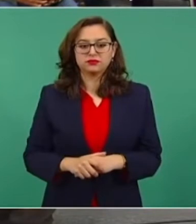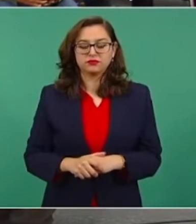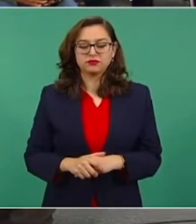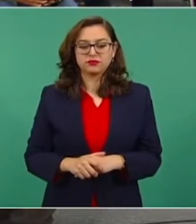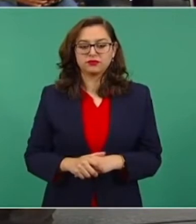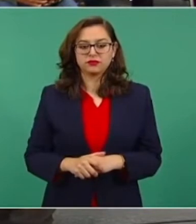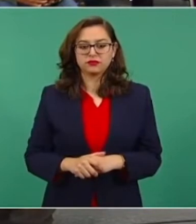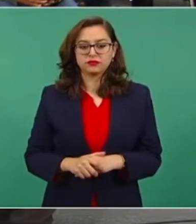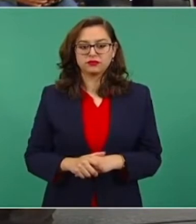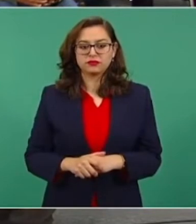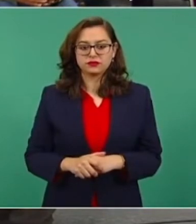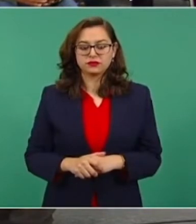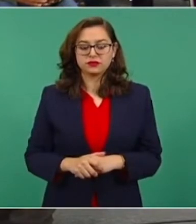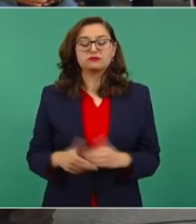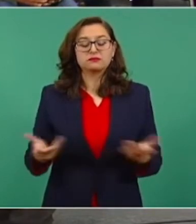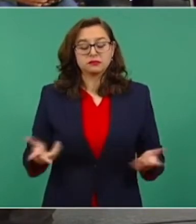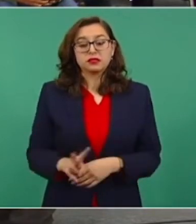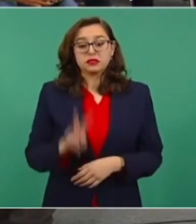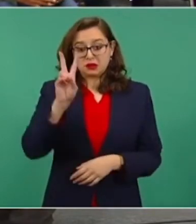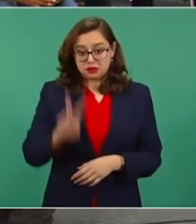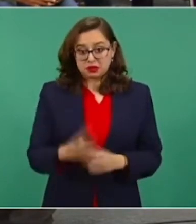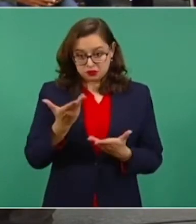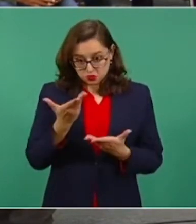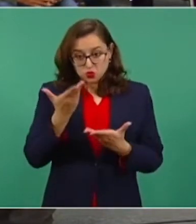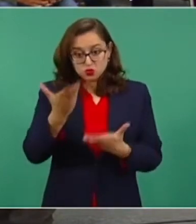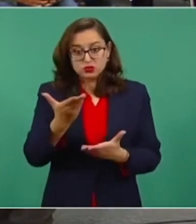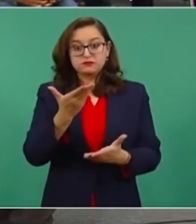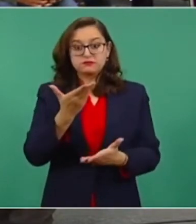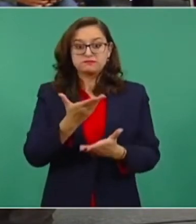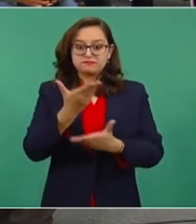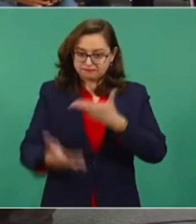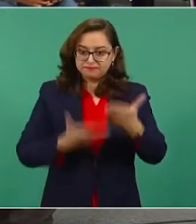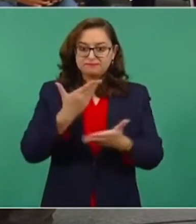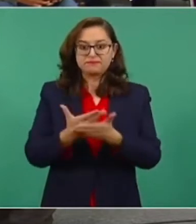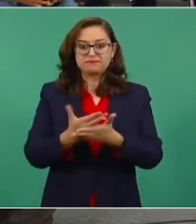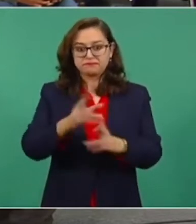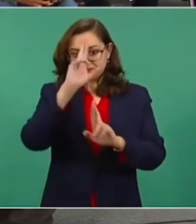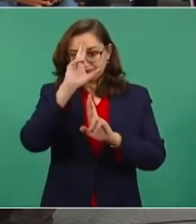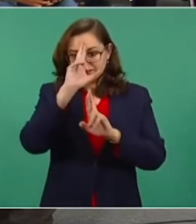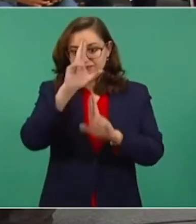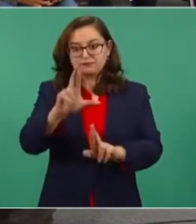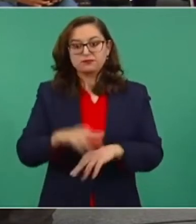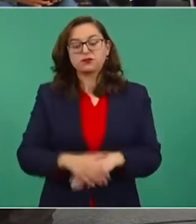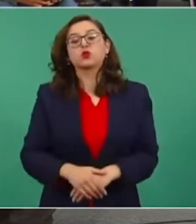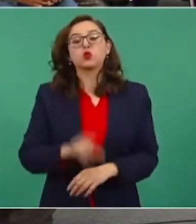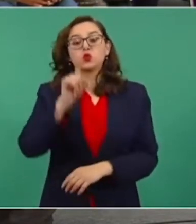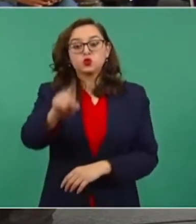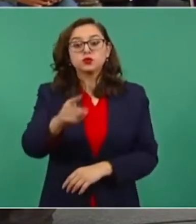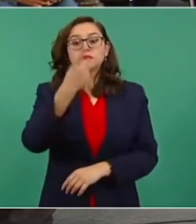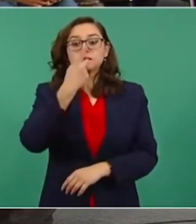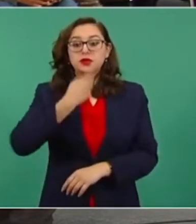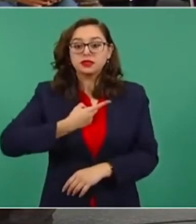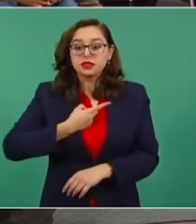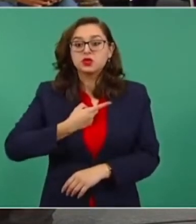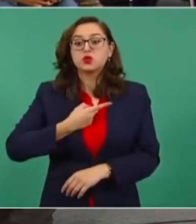Gracias. Con todo el respeto que usted me merece, presidente, usted nos prometió un informe mensual